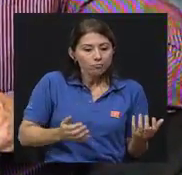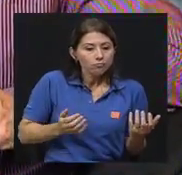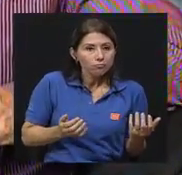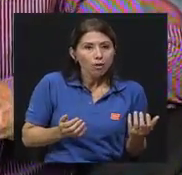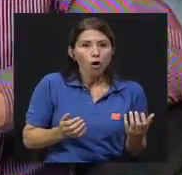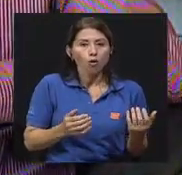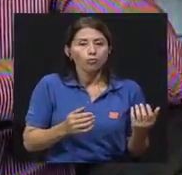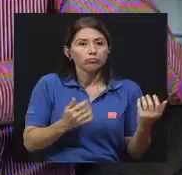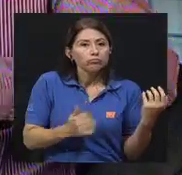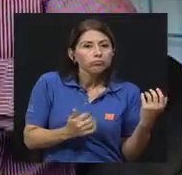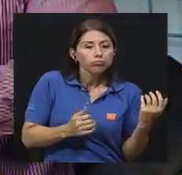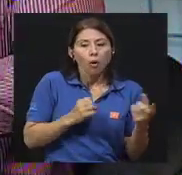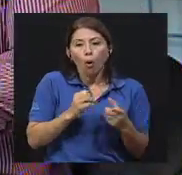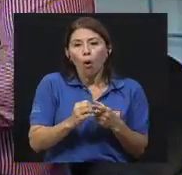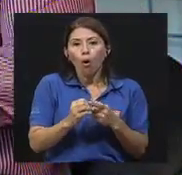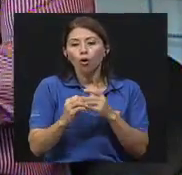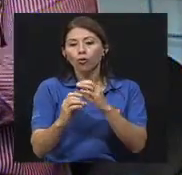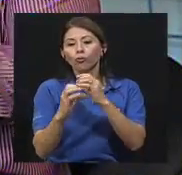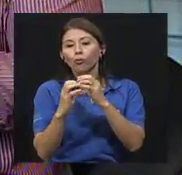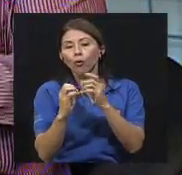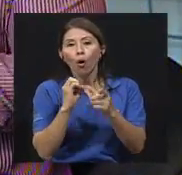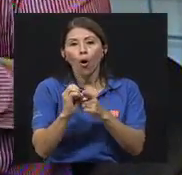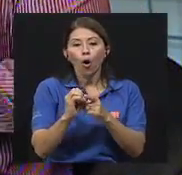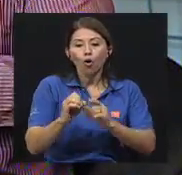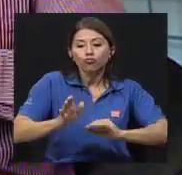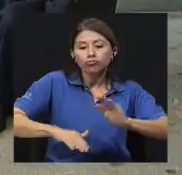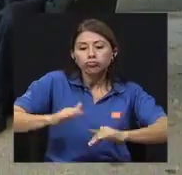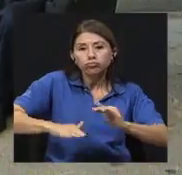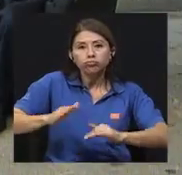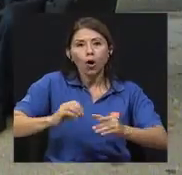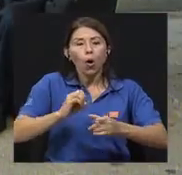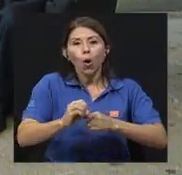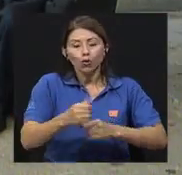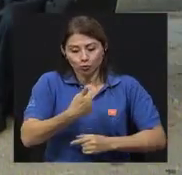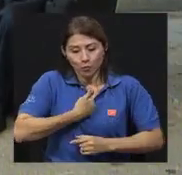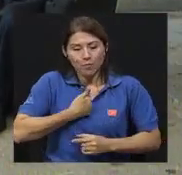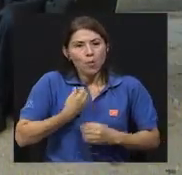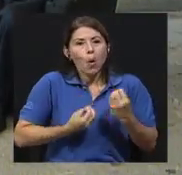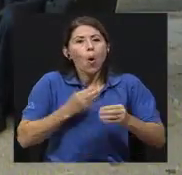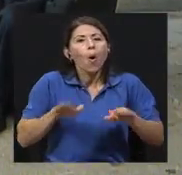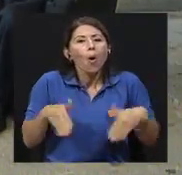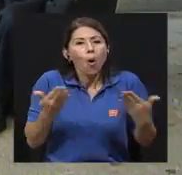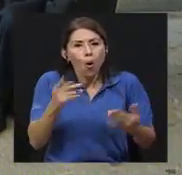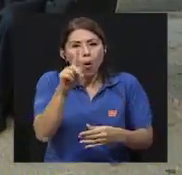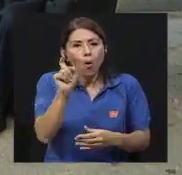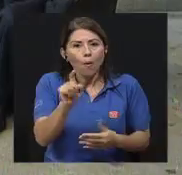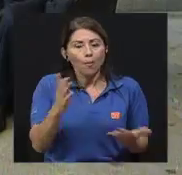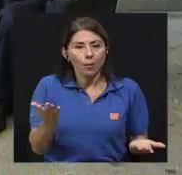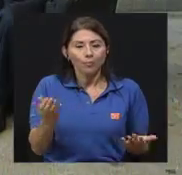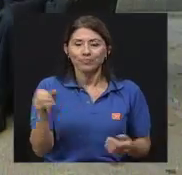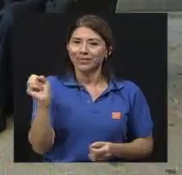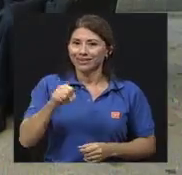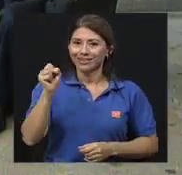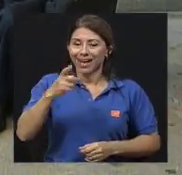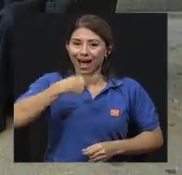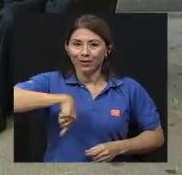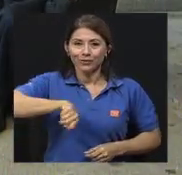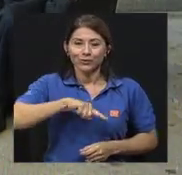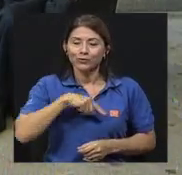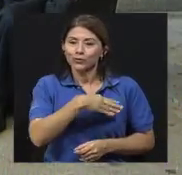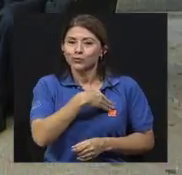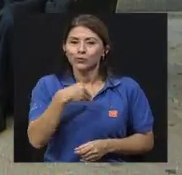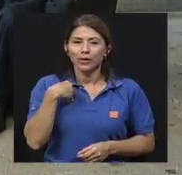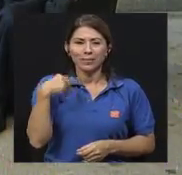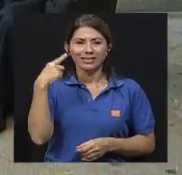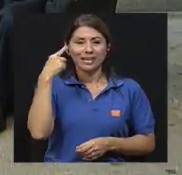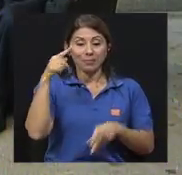pues, como dicen, tal vez agarrar un tarro y darle, y que eso funcione, decir, como ampliar ese aspecto. Sí, a nosotros nos gusta